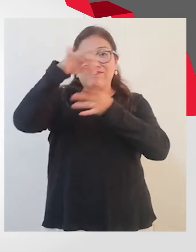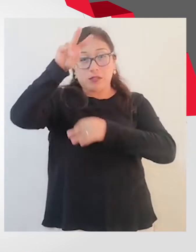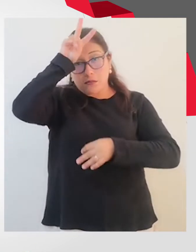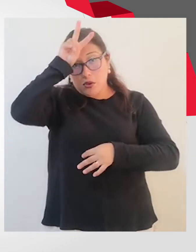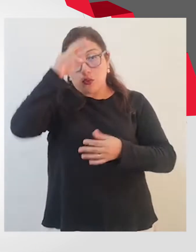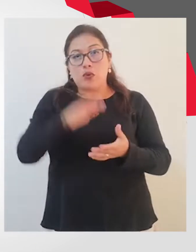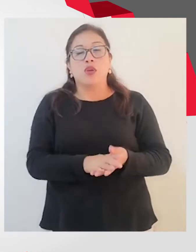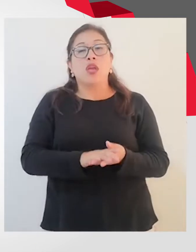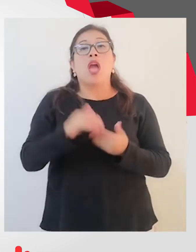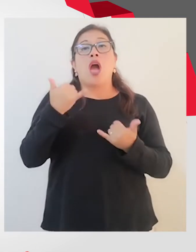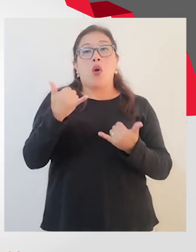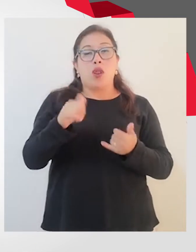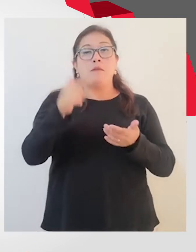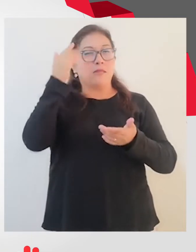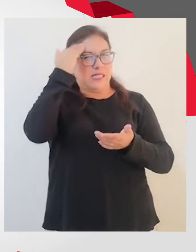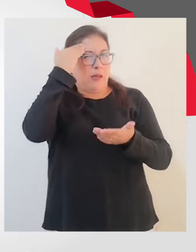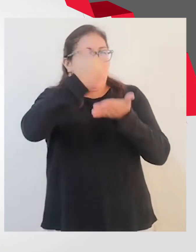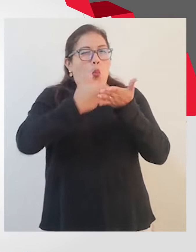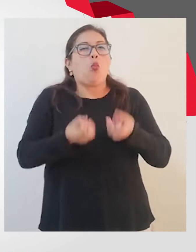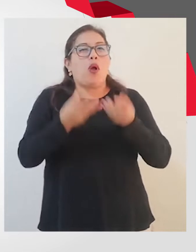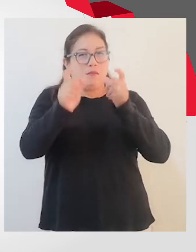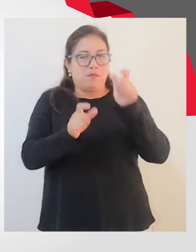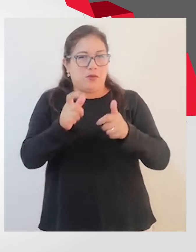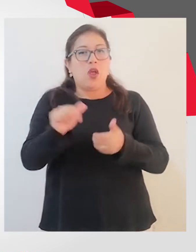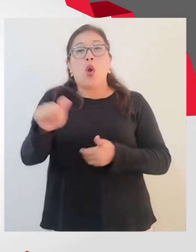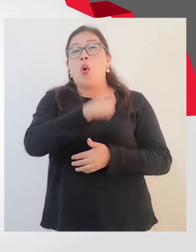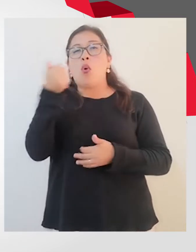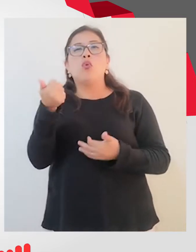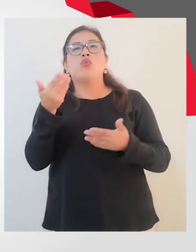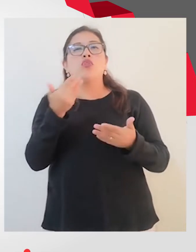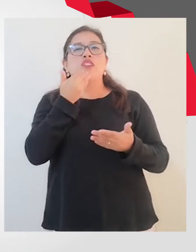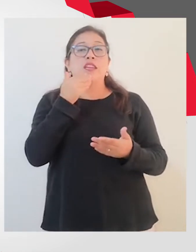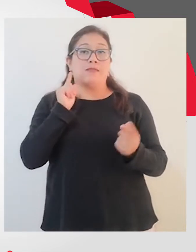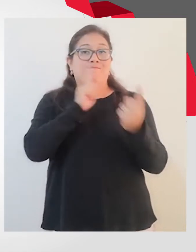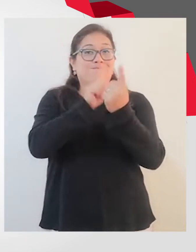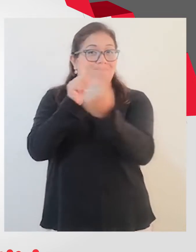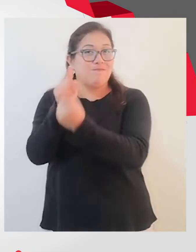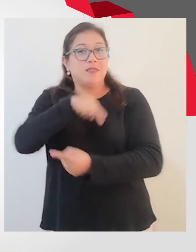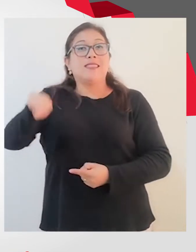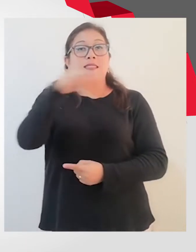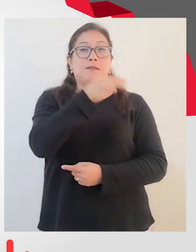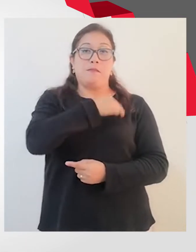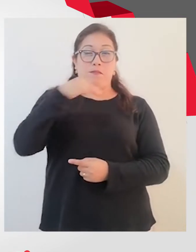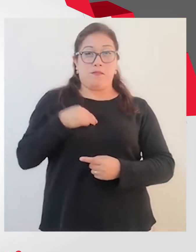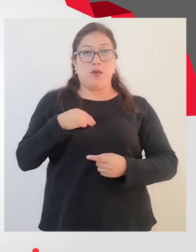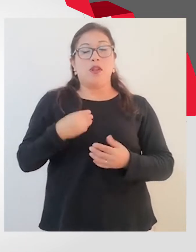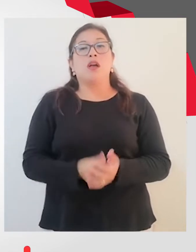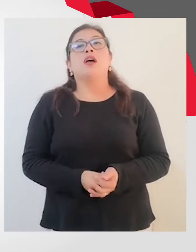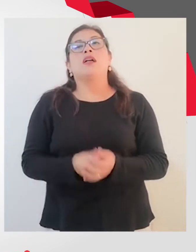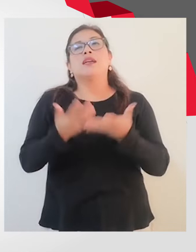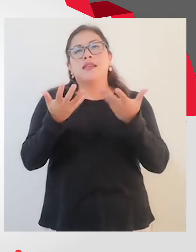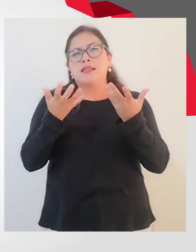Lo otro que estamos impulsando dentro del gobierno central a través de los ministerios es justamente que se